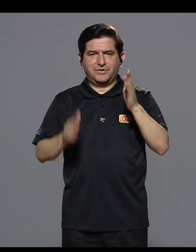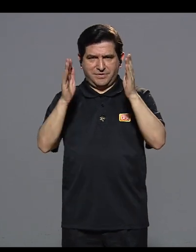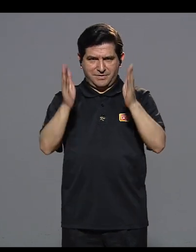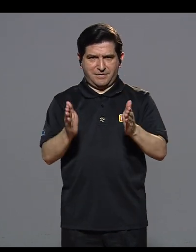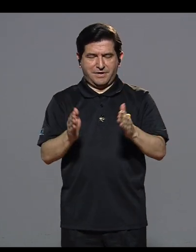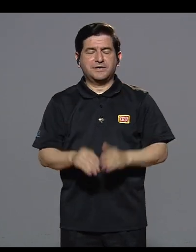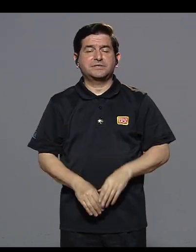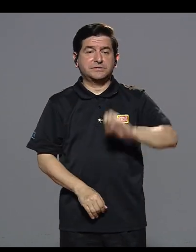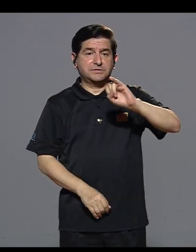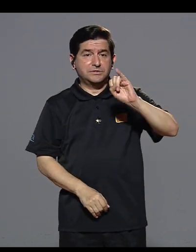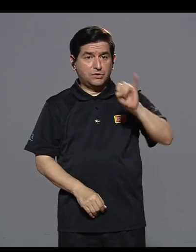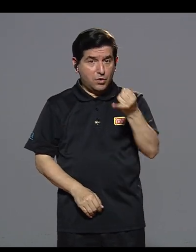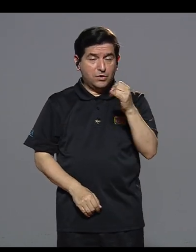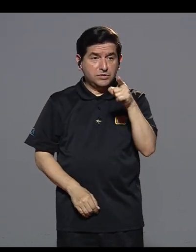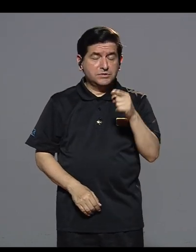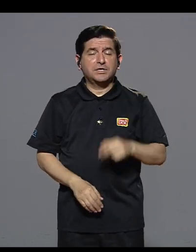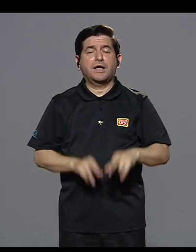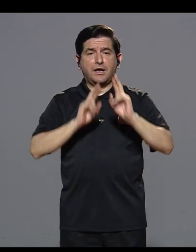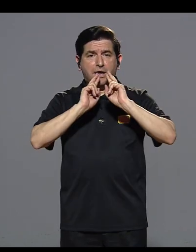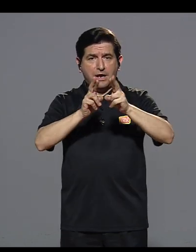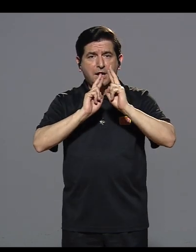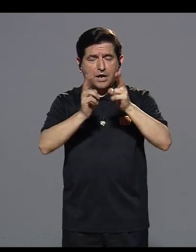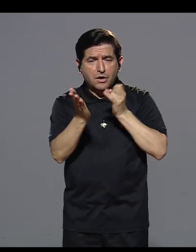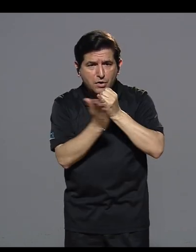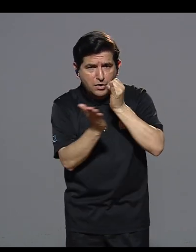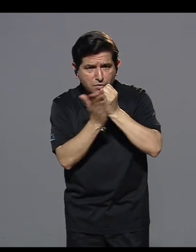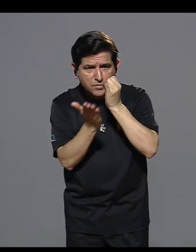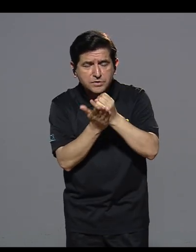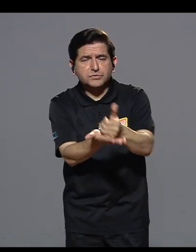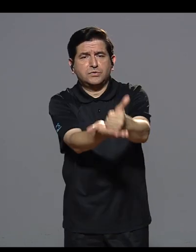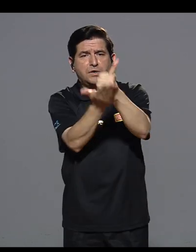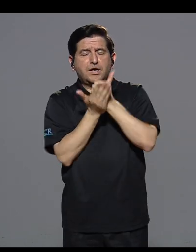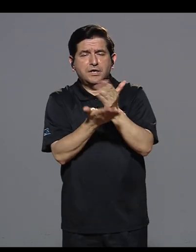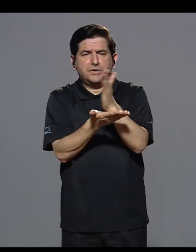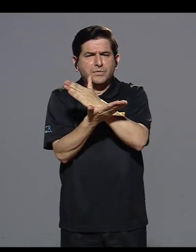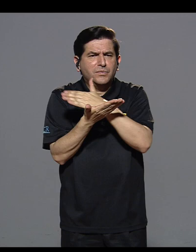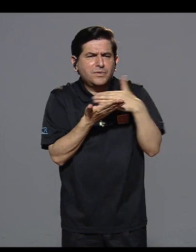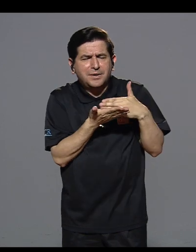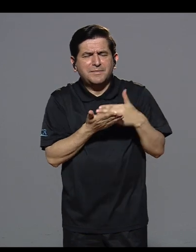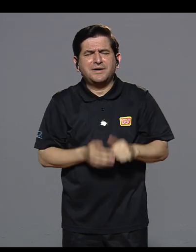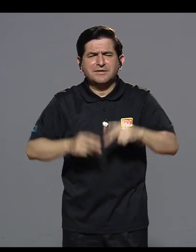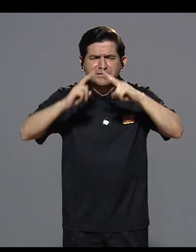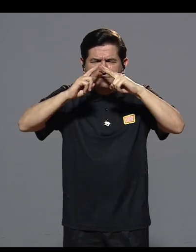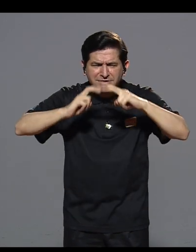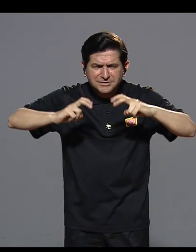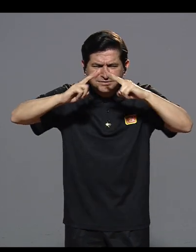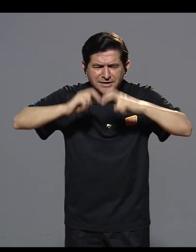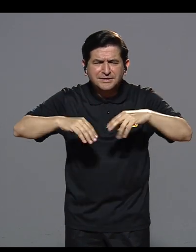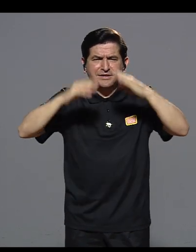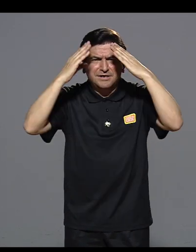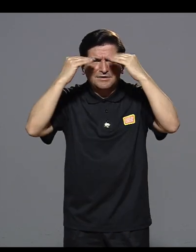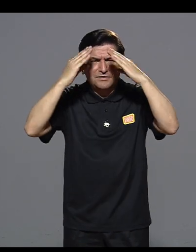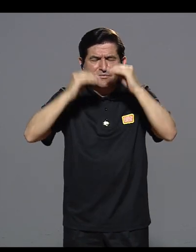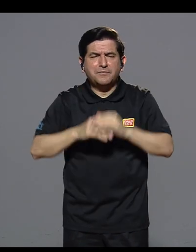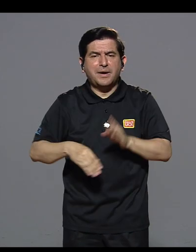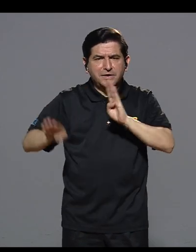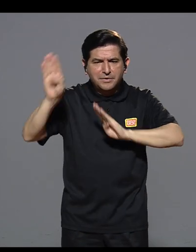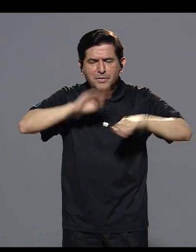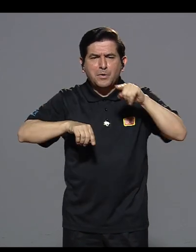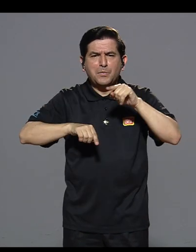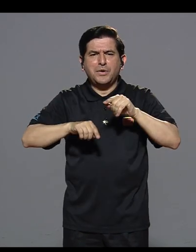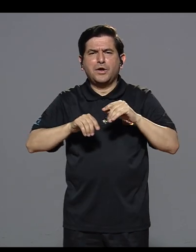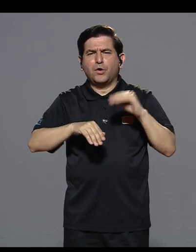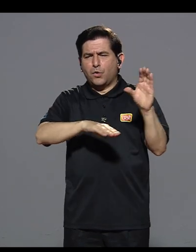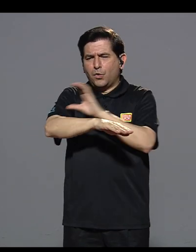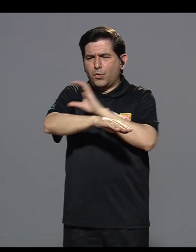a través de los resultados obtenidos en estas investigaciones, nos olabora en la parte de tratamiento de datos bioinformáticos, los